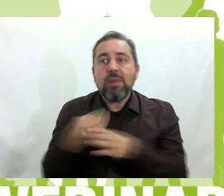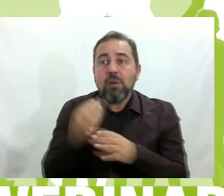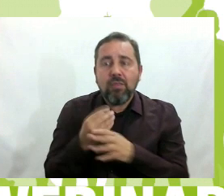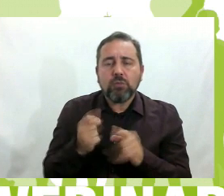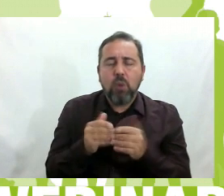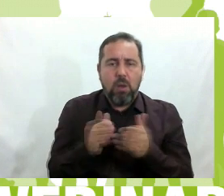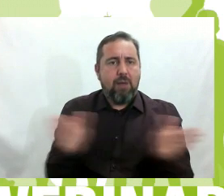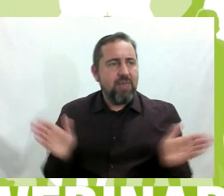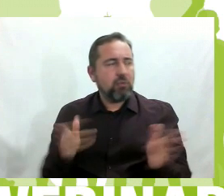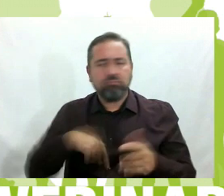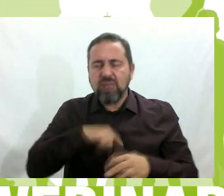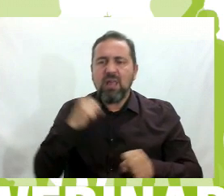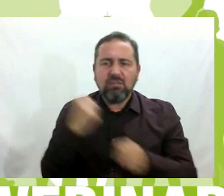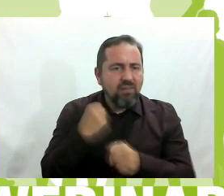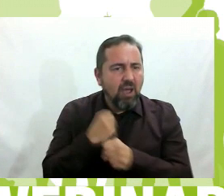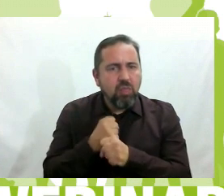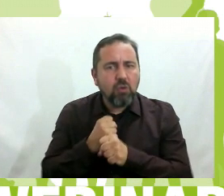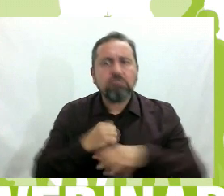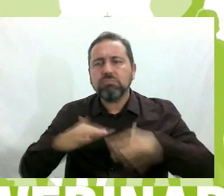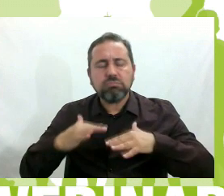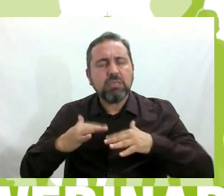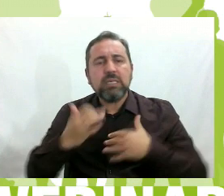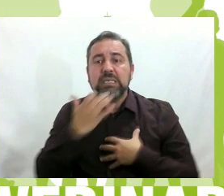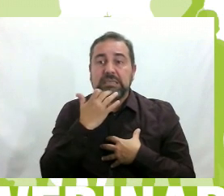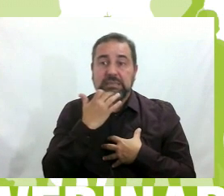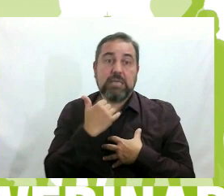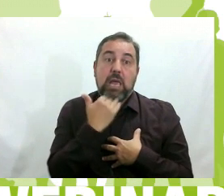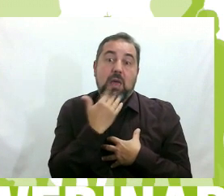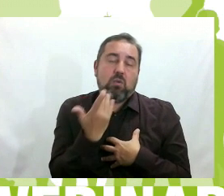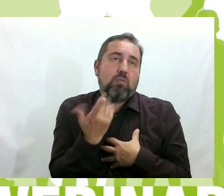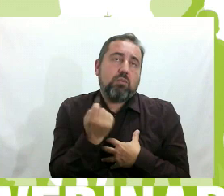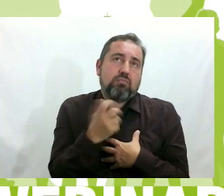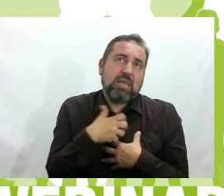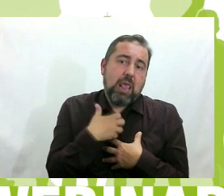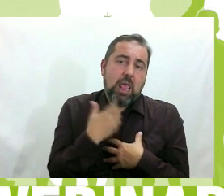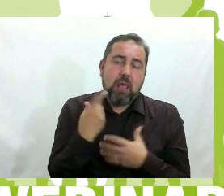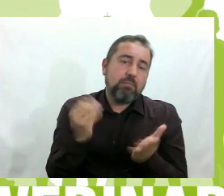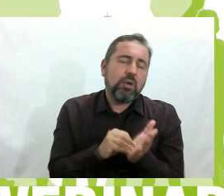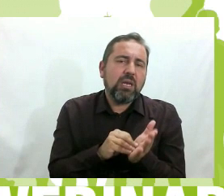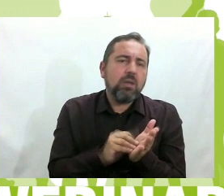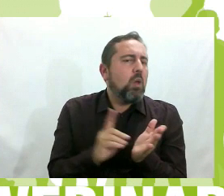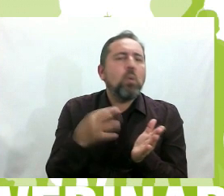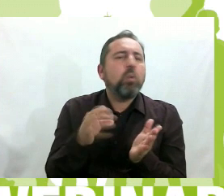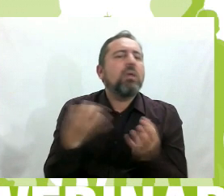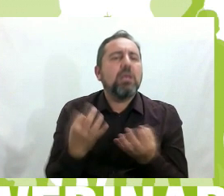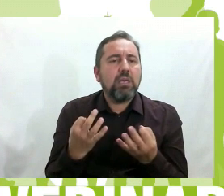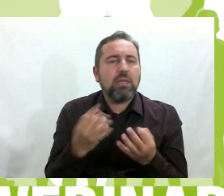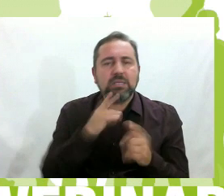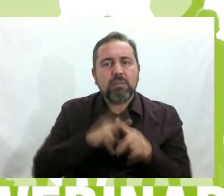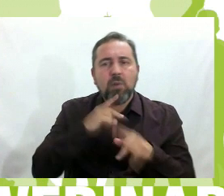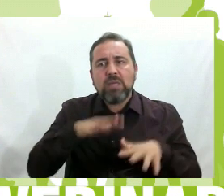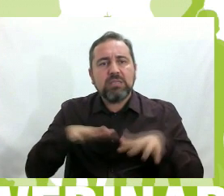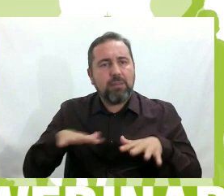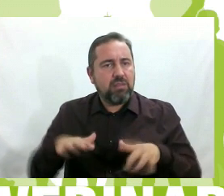trabajador, activo y que si tengo que ponerle alguna queja, es simplemente que tiene poca estabilidad.